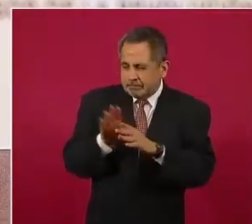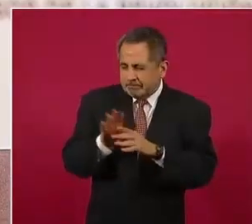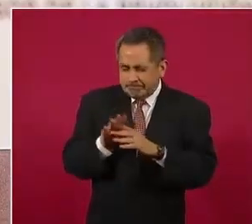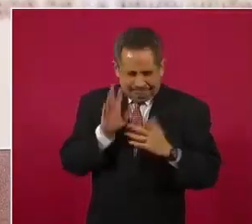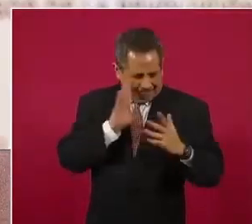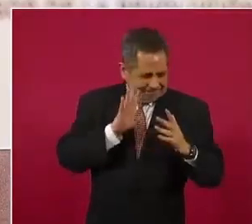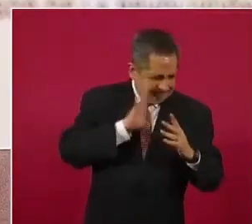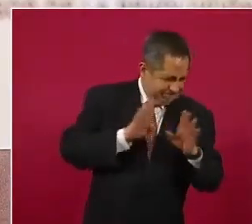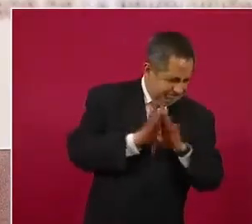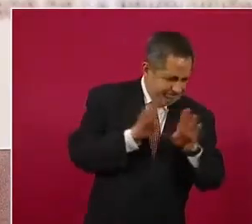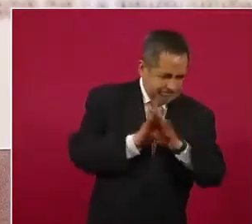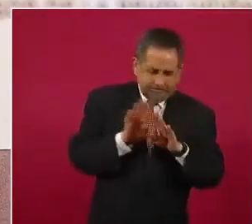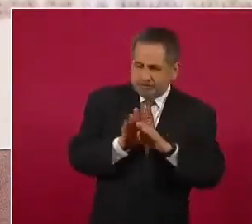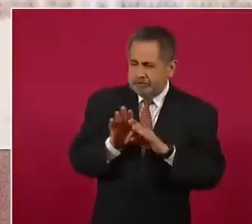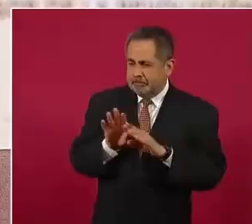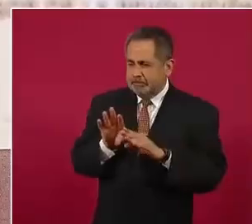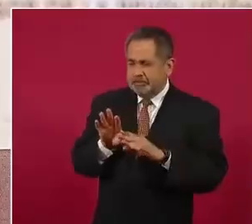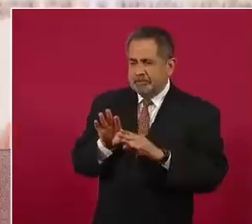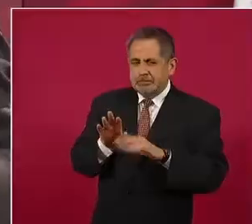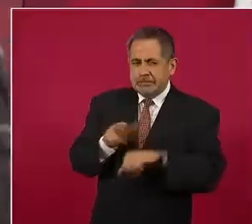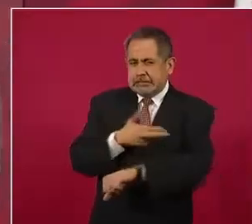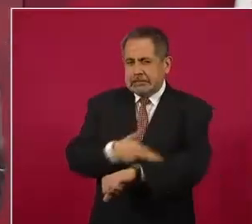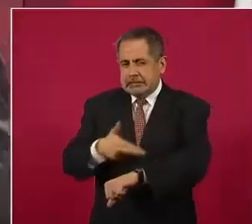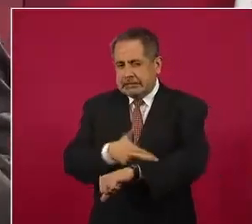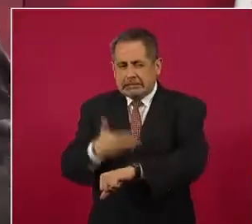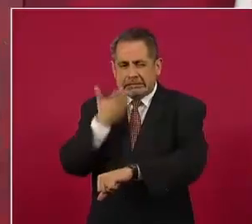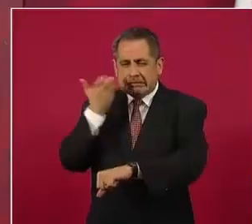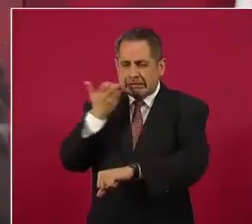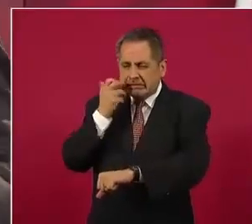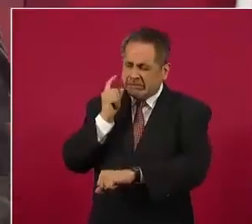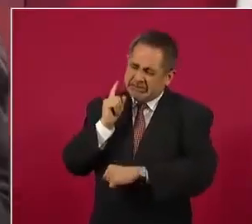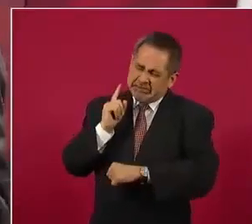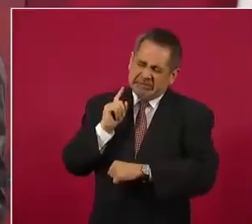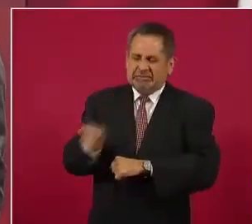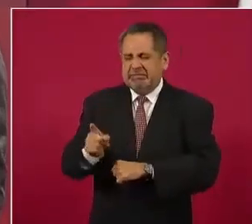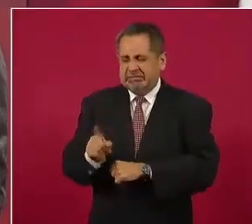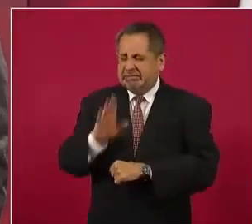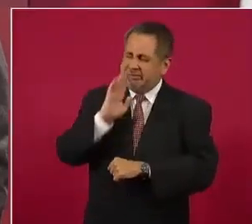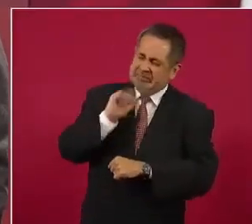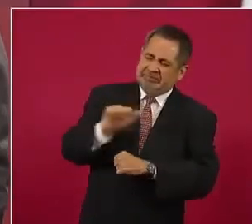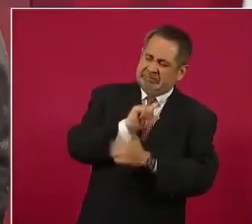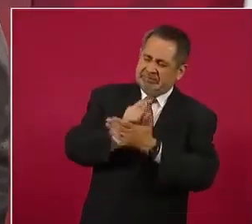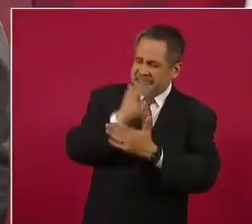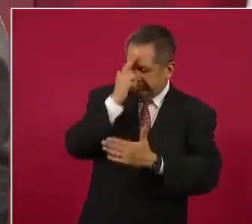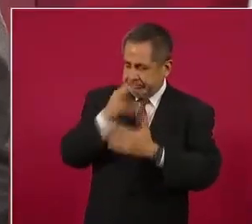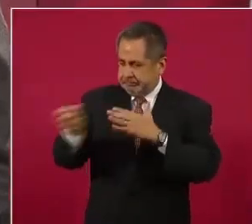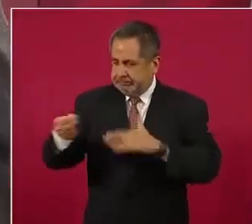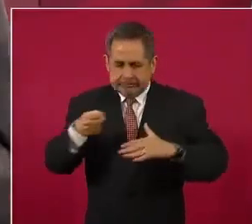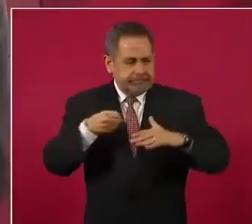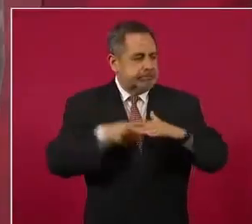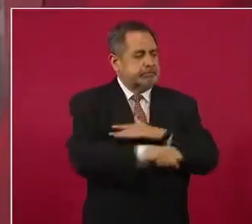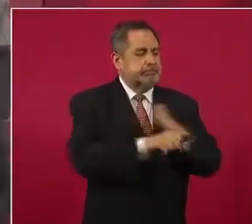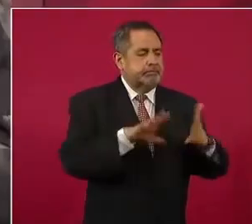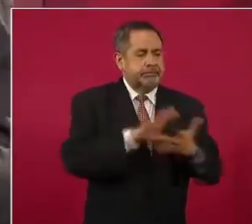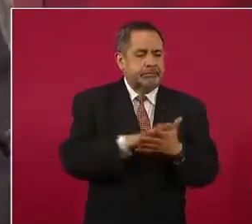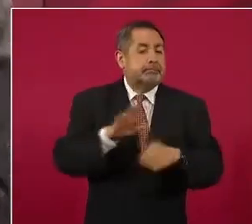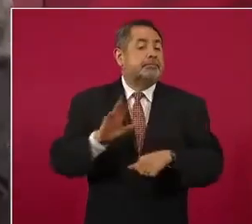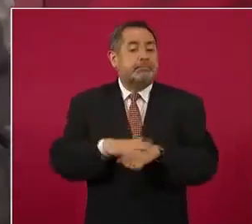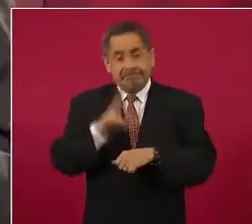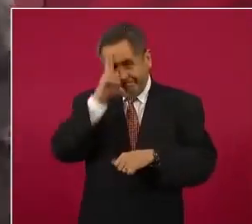encuadrarles sus actos ilegales como